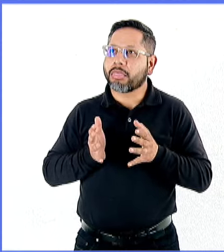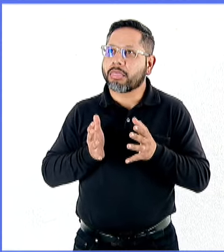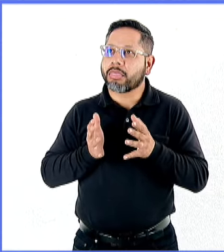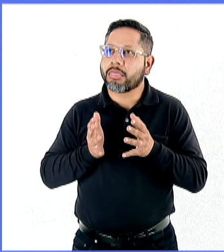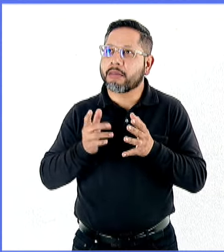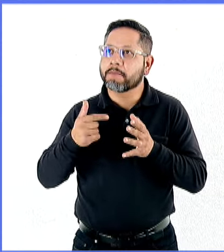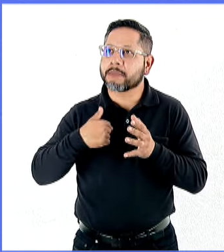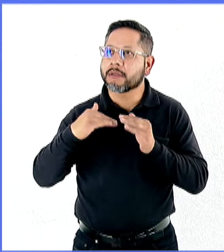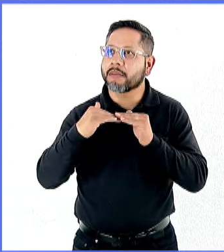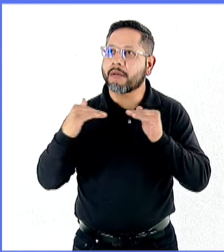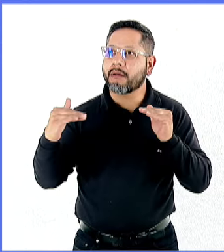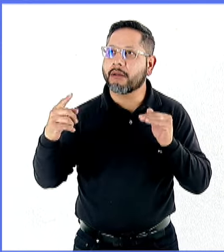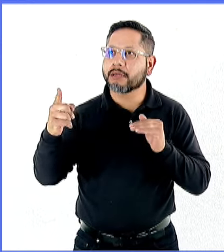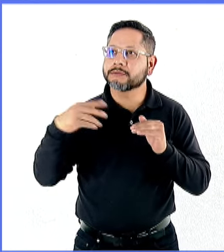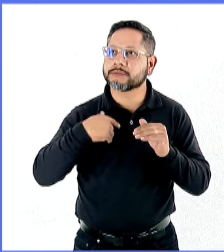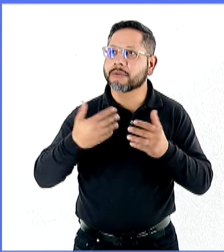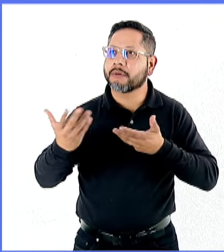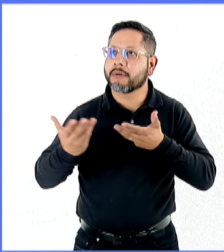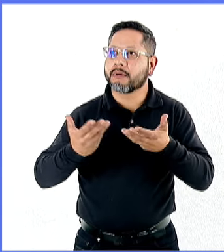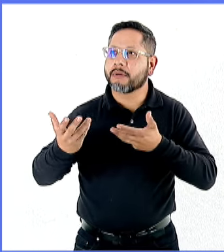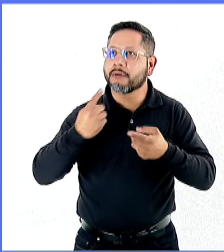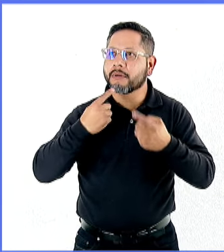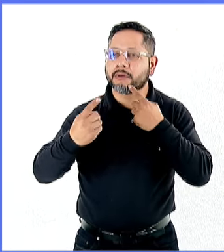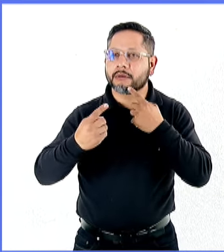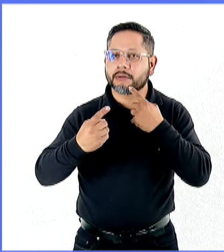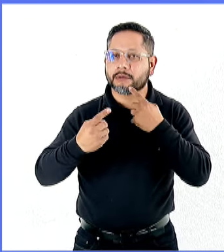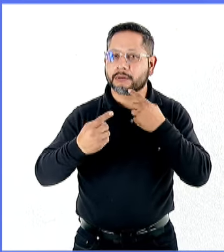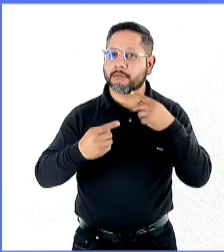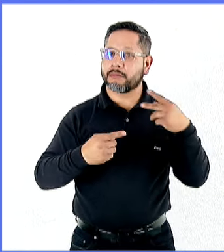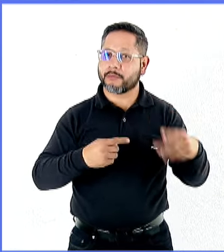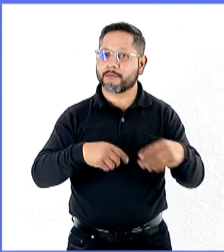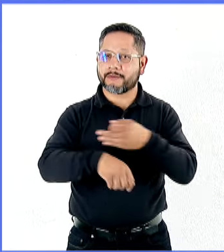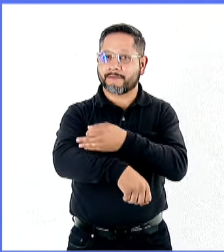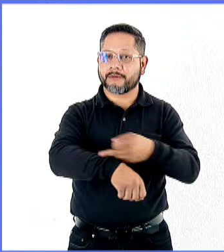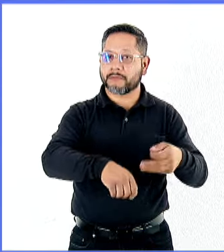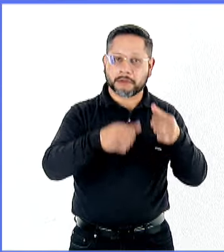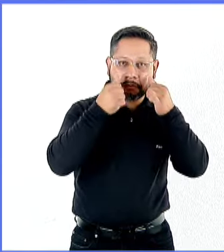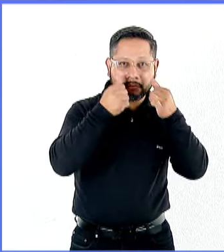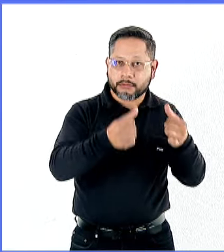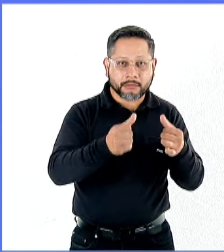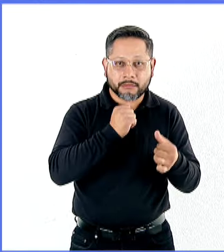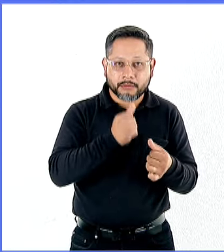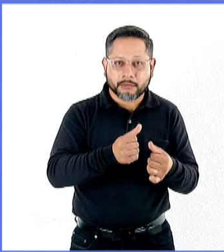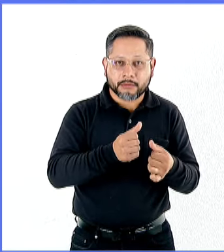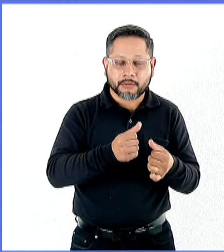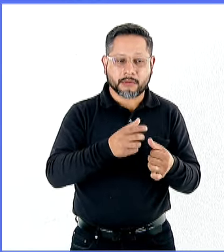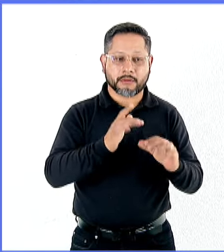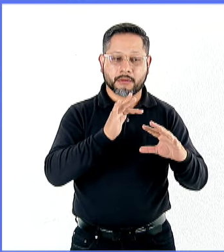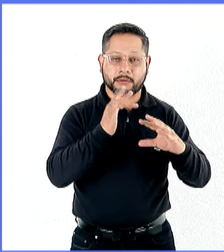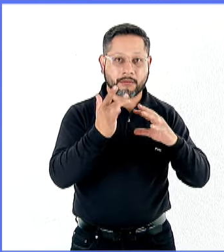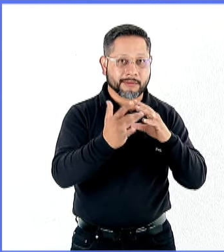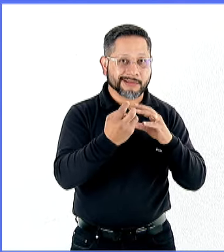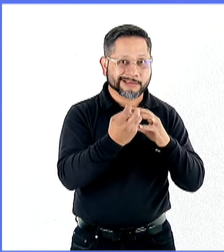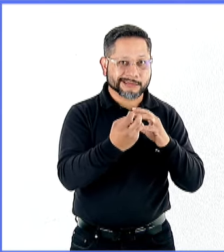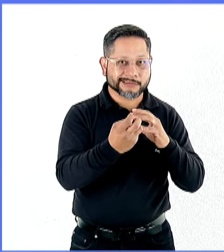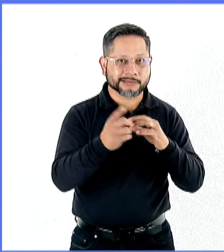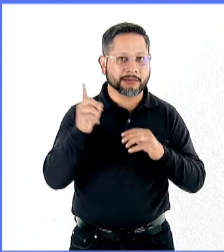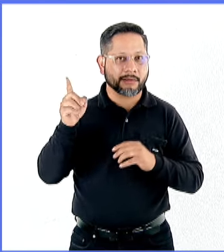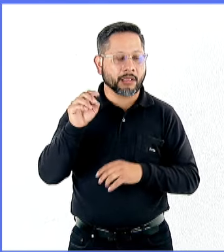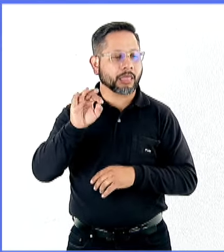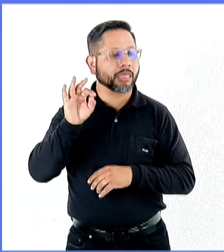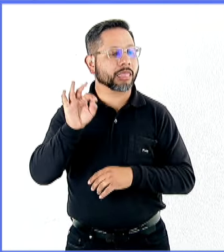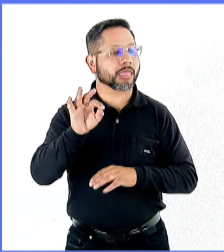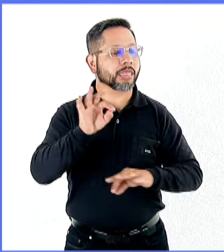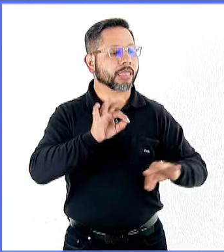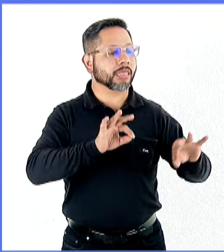puedo compartir y que puedo dialogar. La desatención familiar y social y los entornos de las redes sociales pueden facilitar la manipulación de